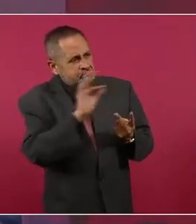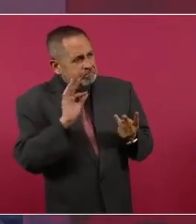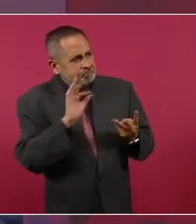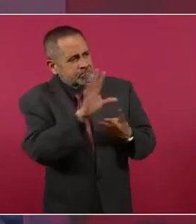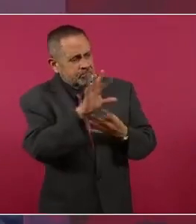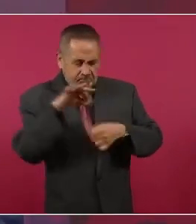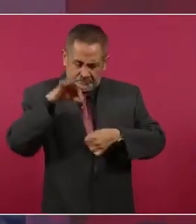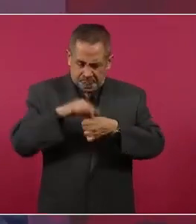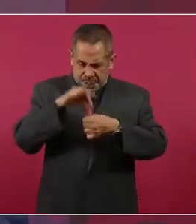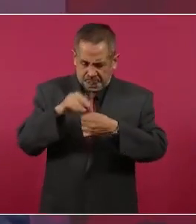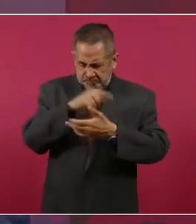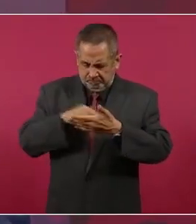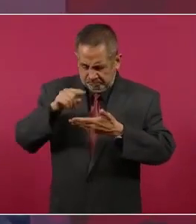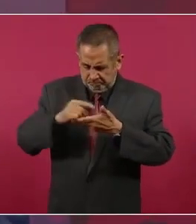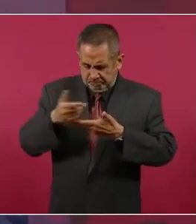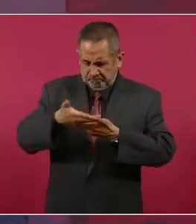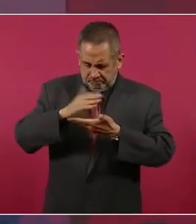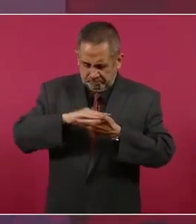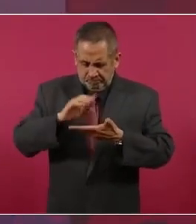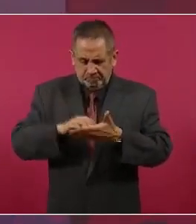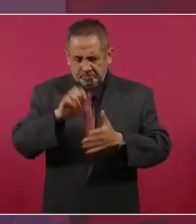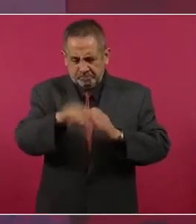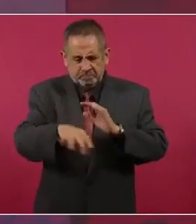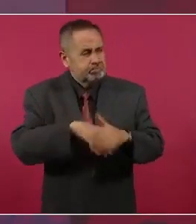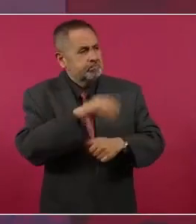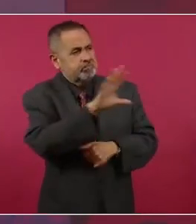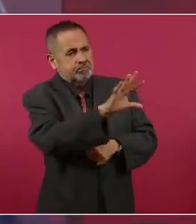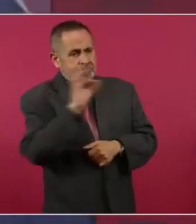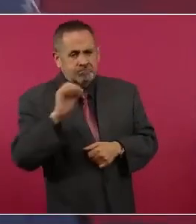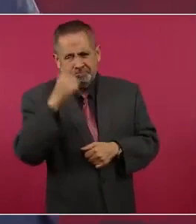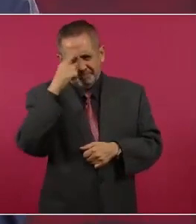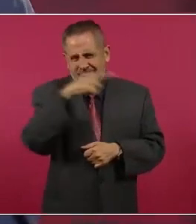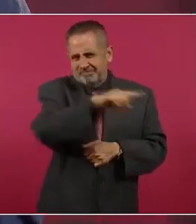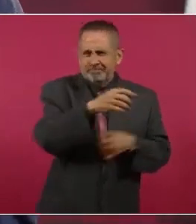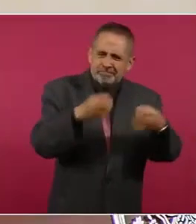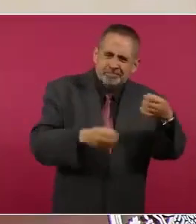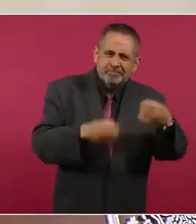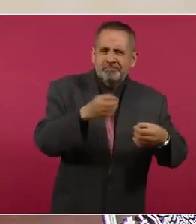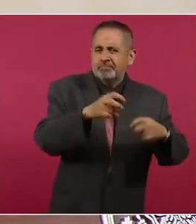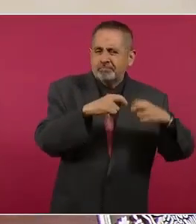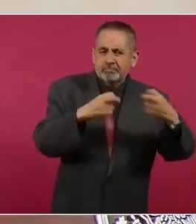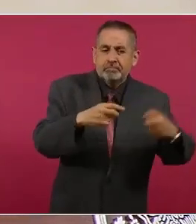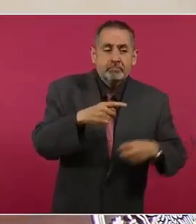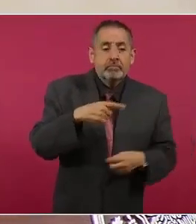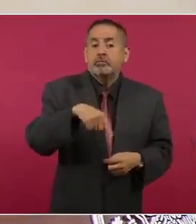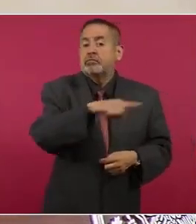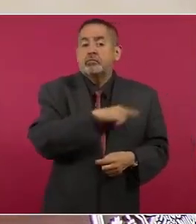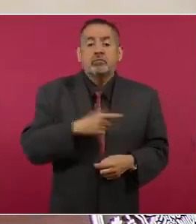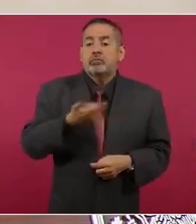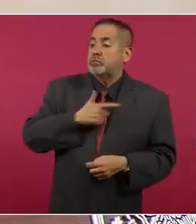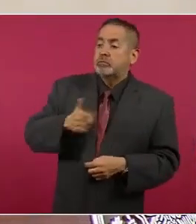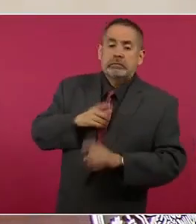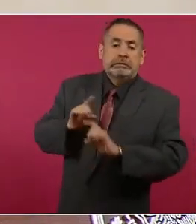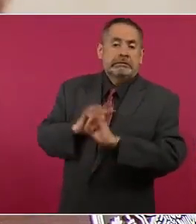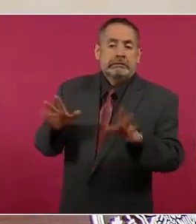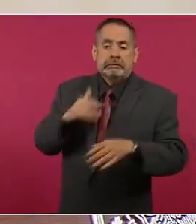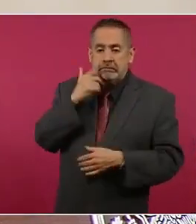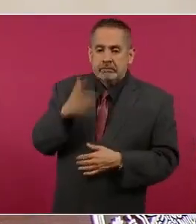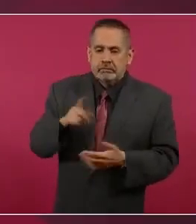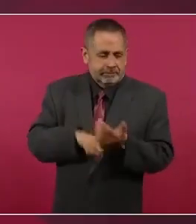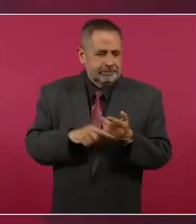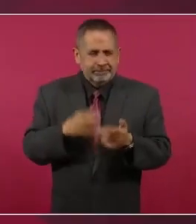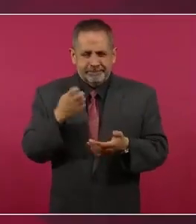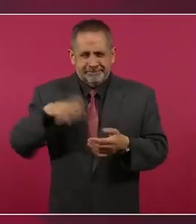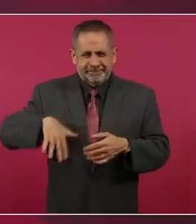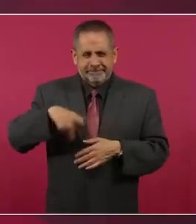es lo que estamos proponiendo. Entonces, eso no les gusta a los conservadores. ¿Cómo le va a gustar a ese senador